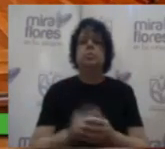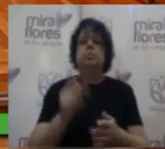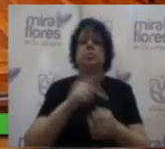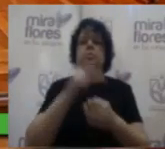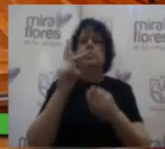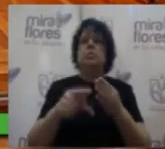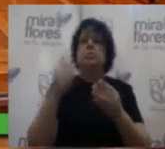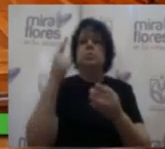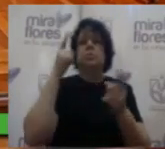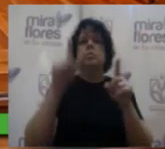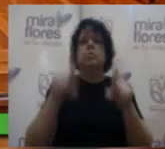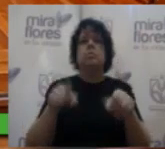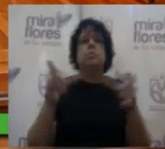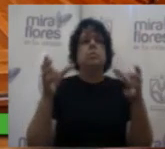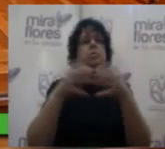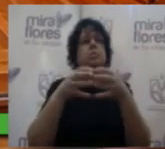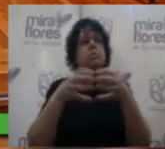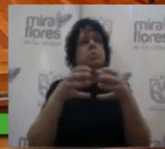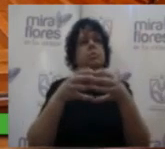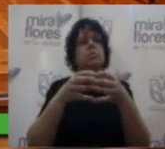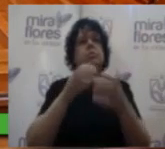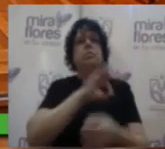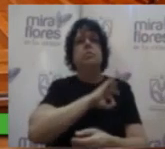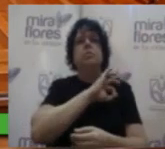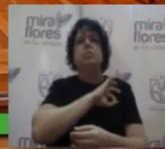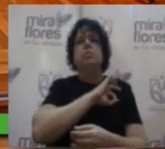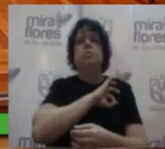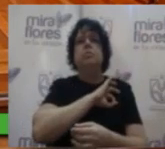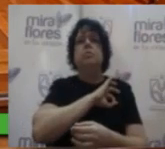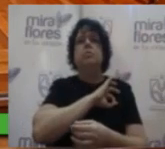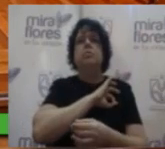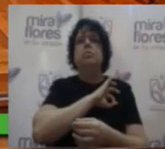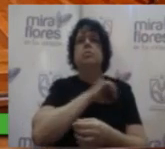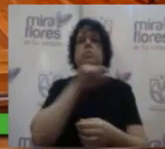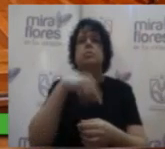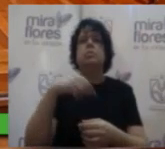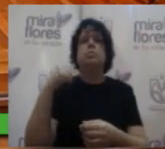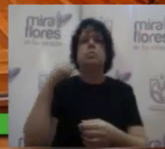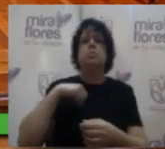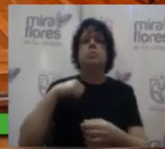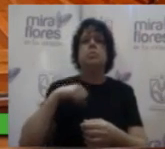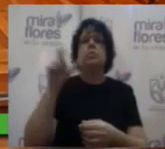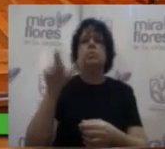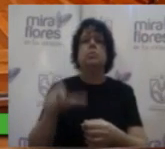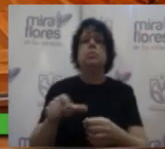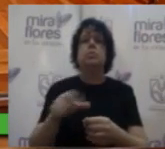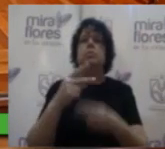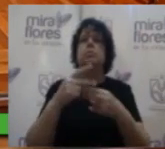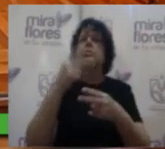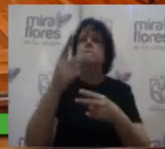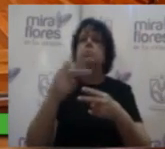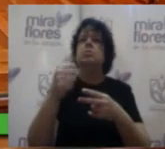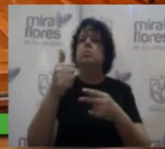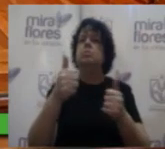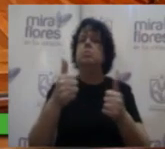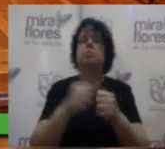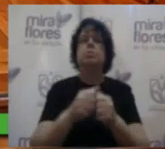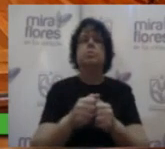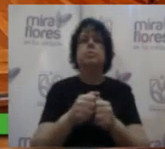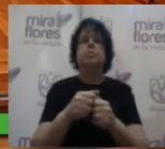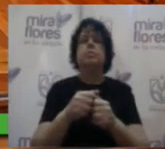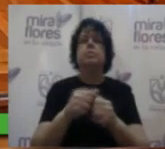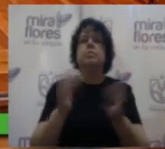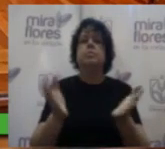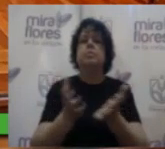Proyecto de acuerdo de Consejo que otorga la Medalla Cívica Municipal de Miraflores en el grado de Vecino Ilustre Categoría Promoción